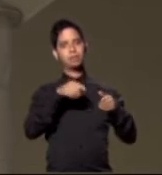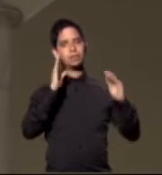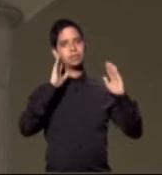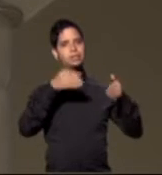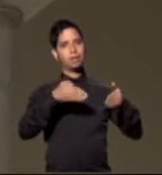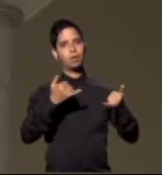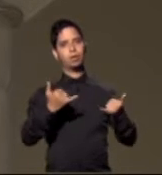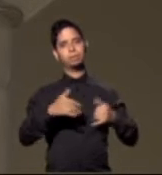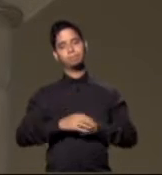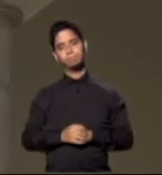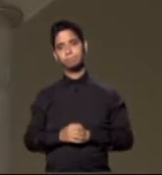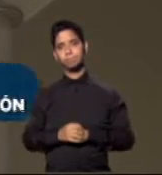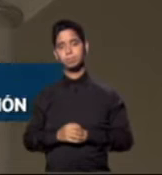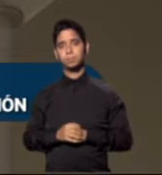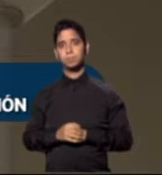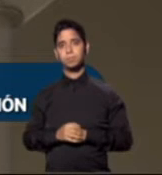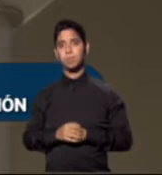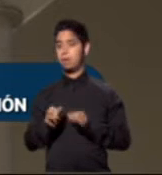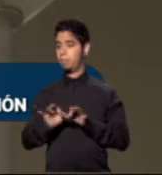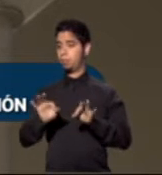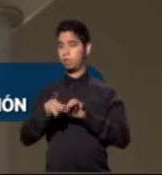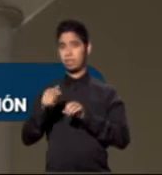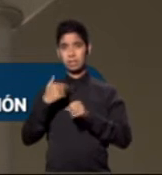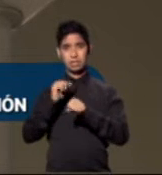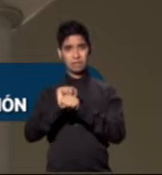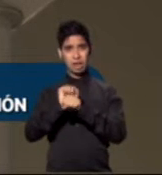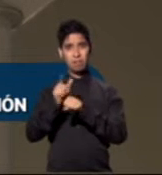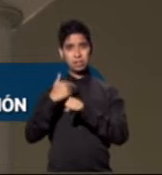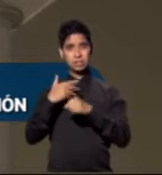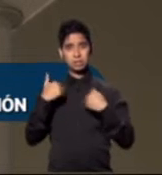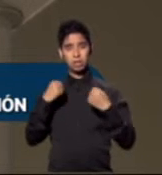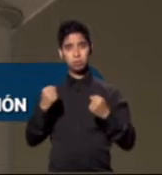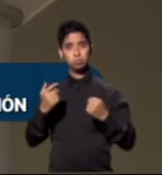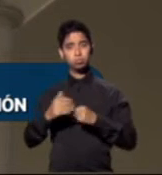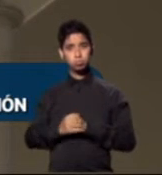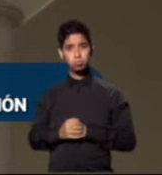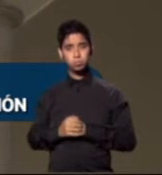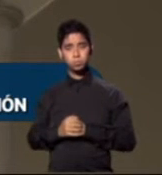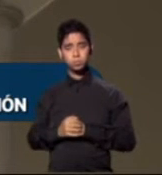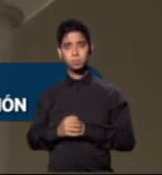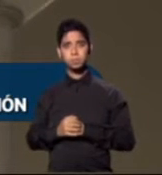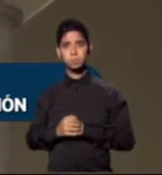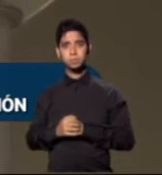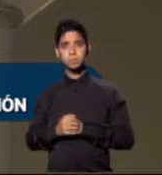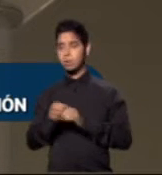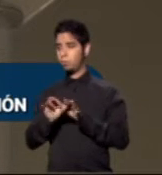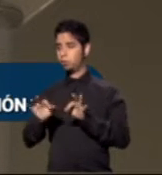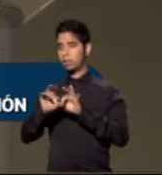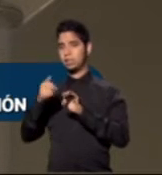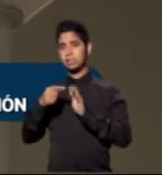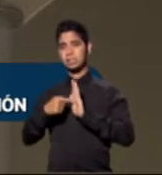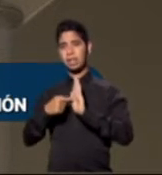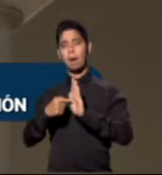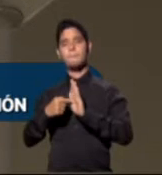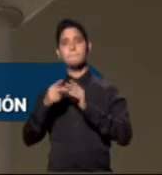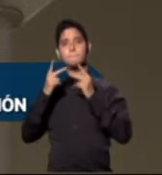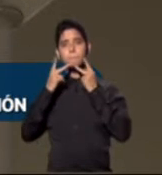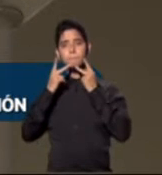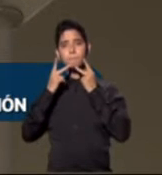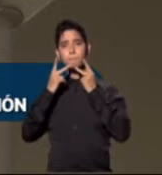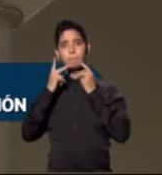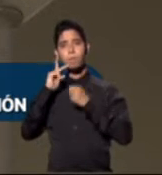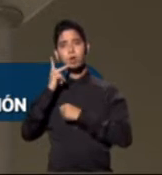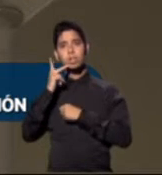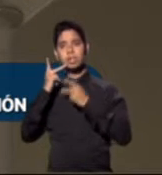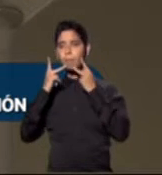a trabajar en el área de la salud con las personas que dominan esta área. Tenemos que empezar a trabajar con políticas públicas científicas, que sean los científicos